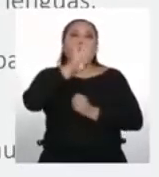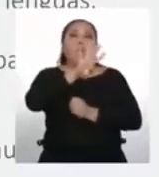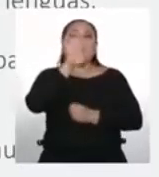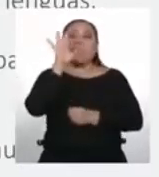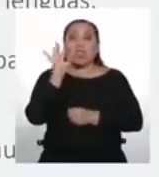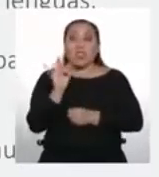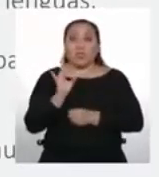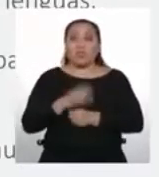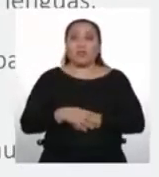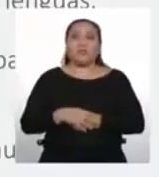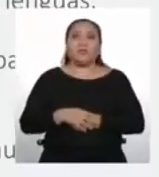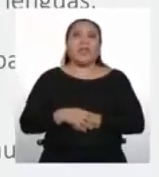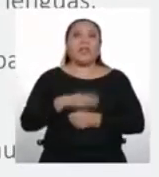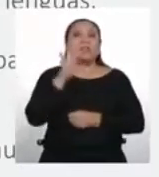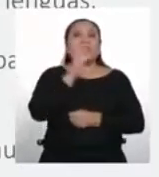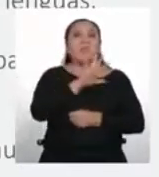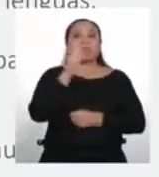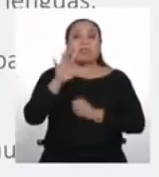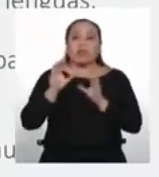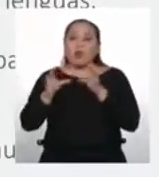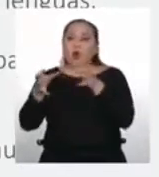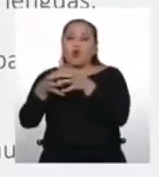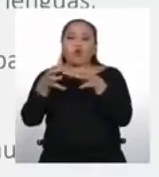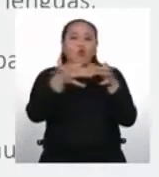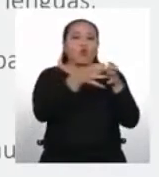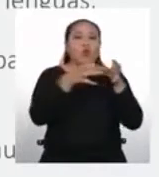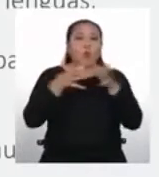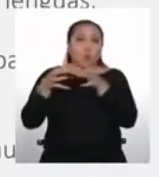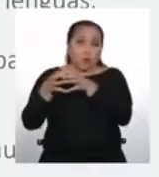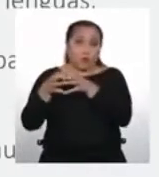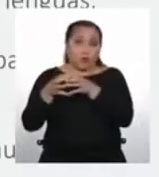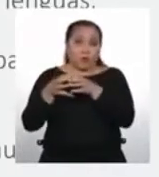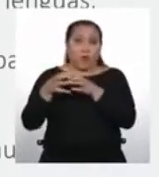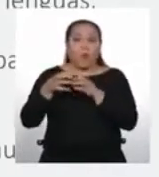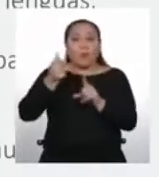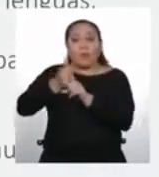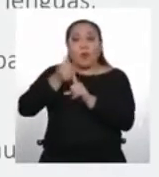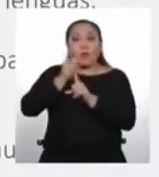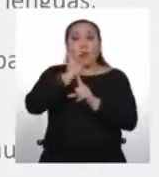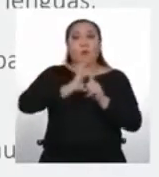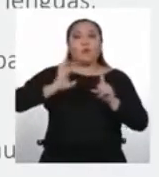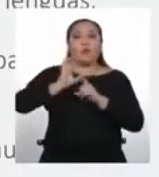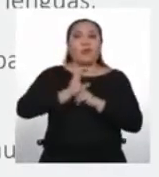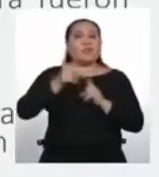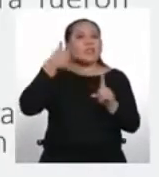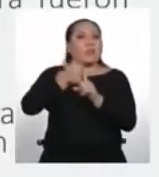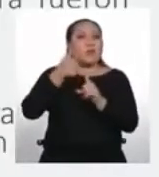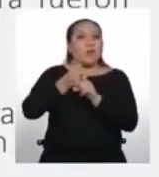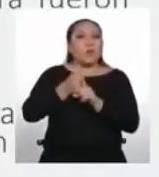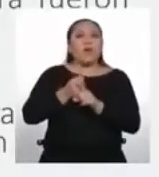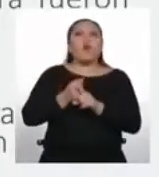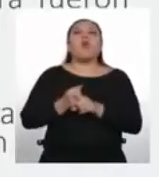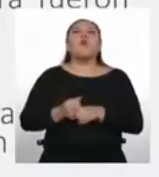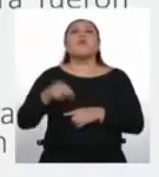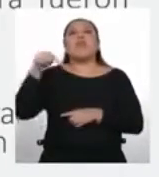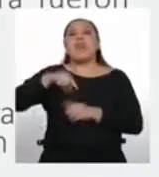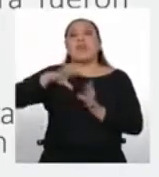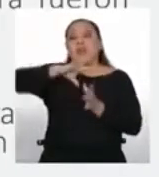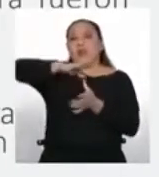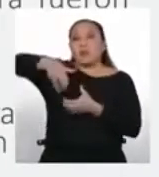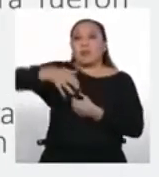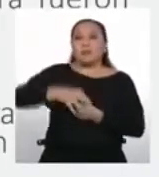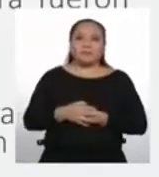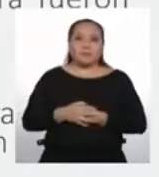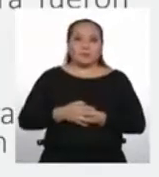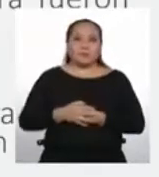55 grupos étnico-culturales. Las lenguas son patrimonio común de la humanidad. Tanto el Quechua como el